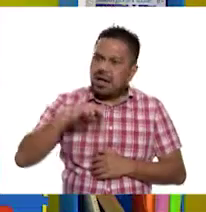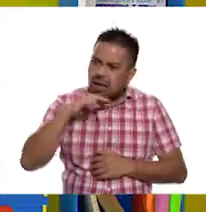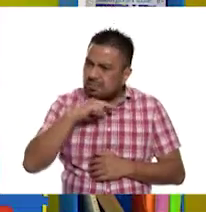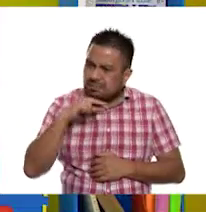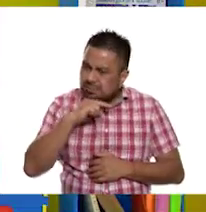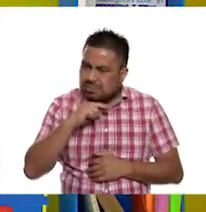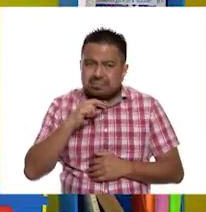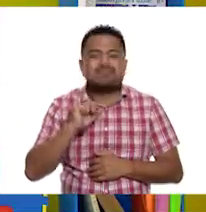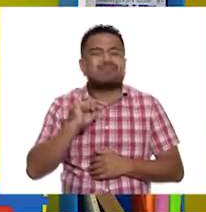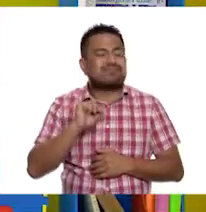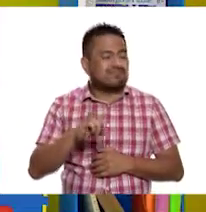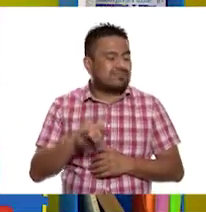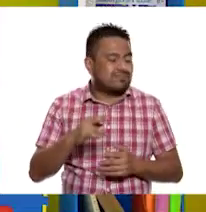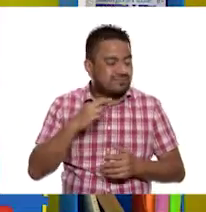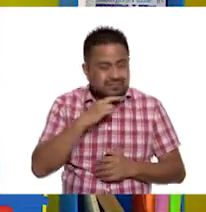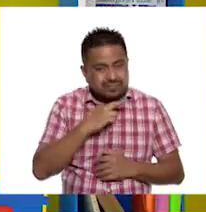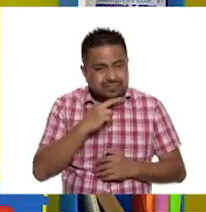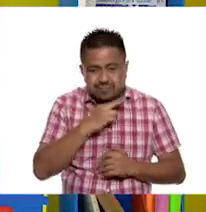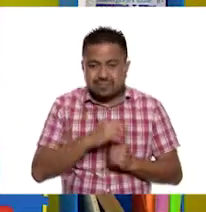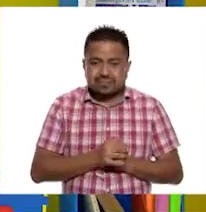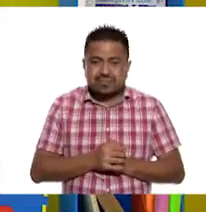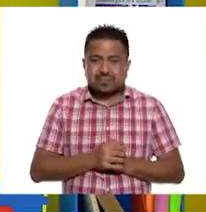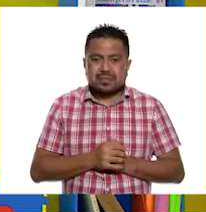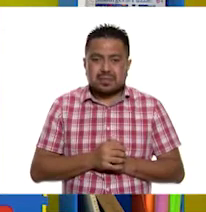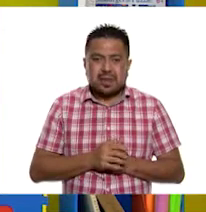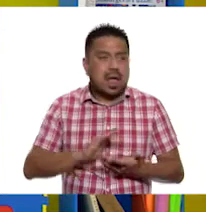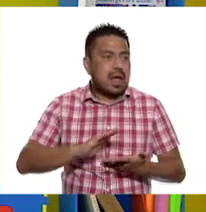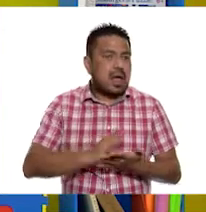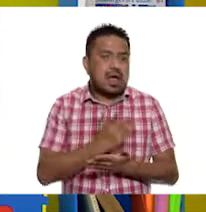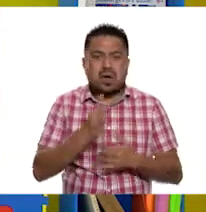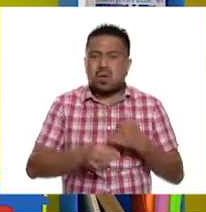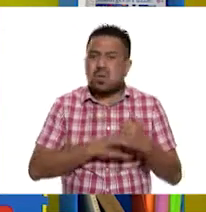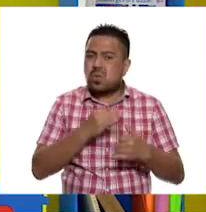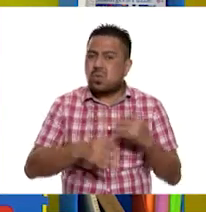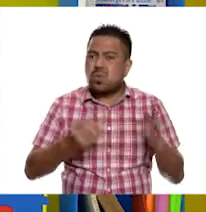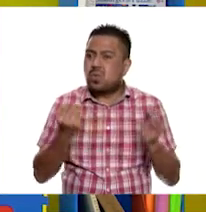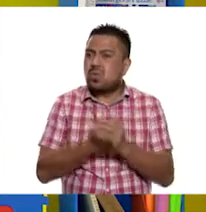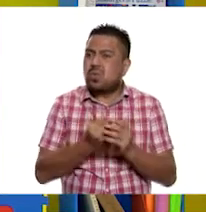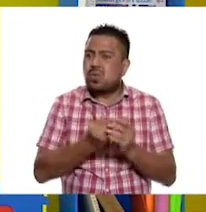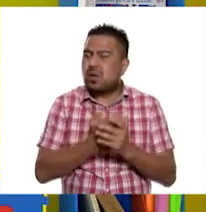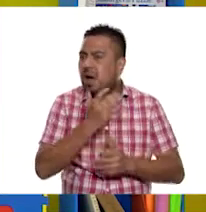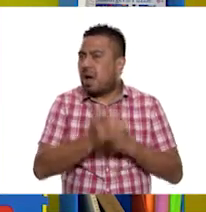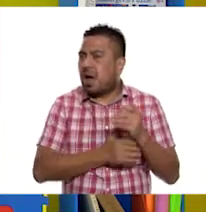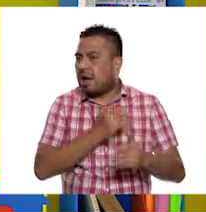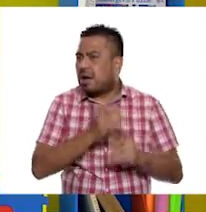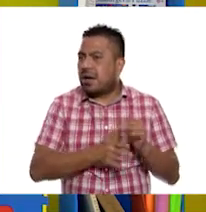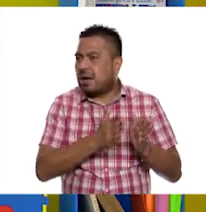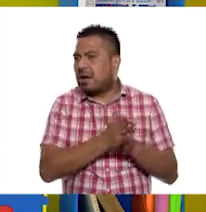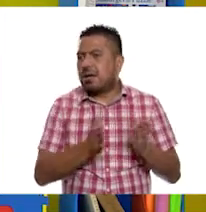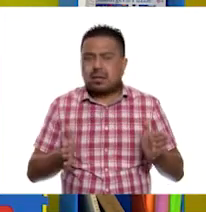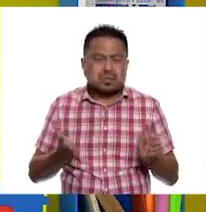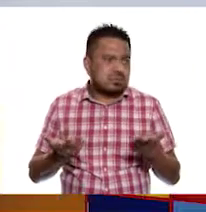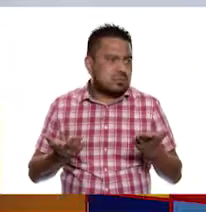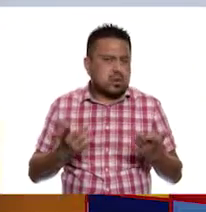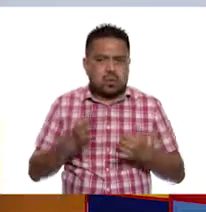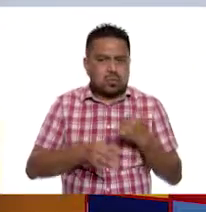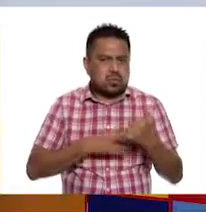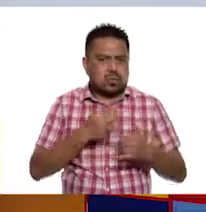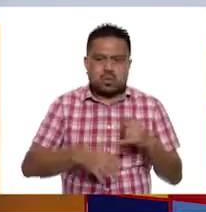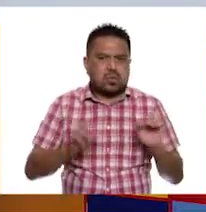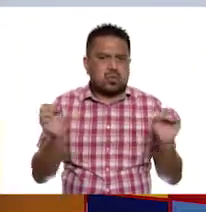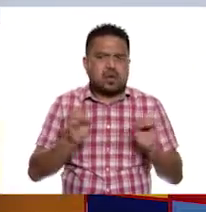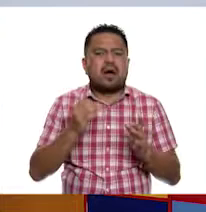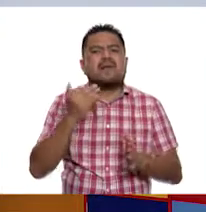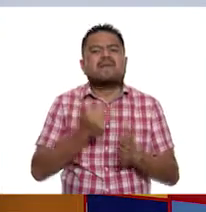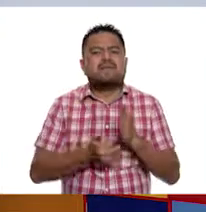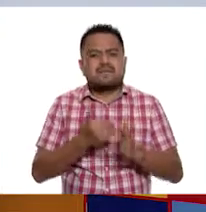rápido? Tan rápido. Y además es la última clase del ciclo. Bueno, no es la última. Todavía